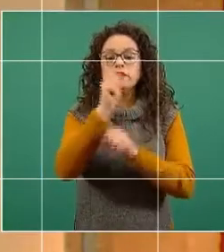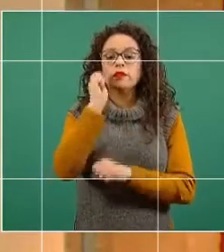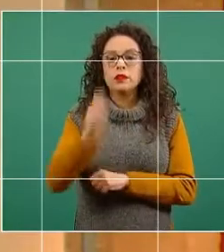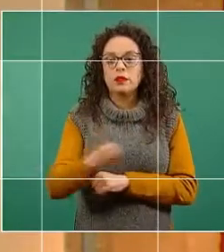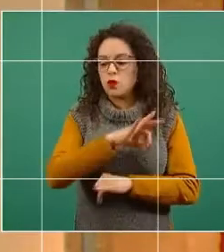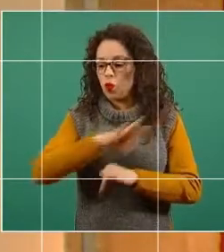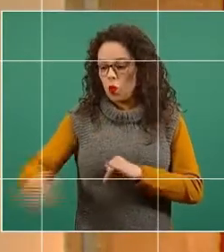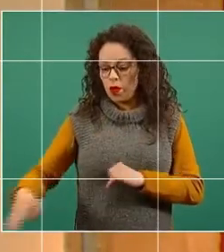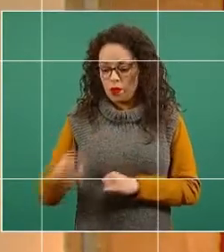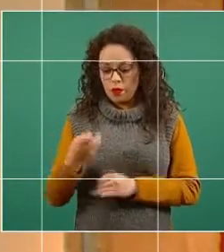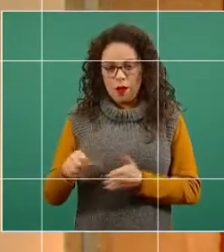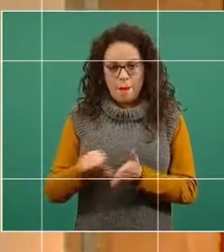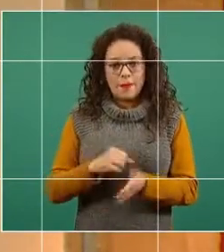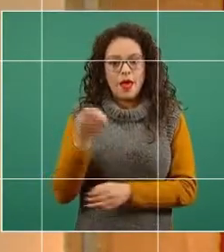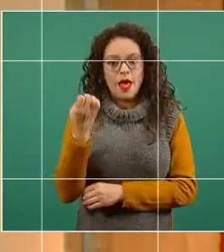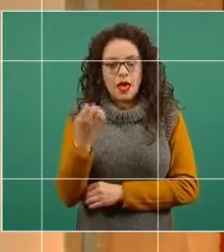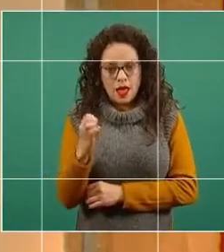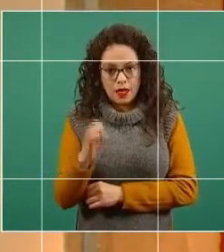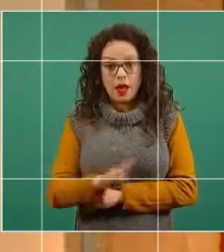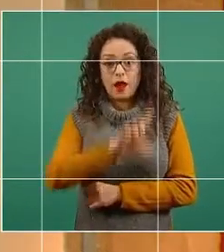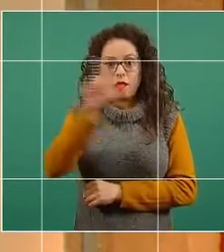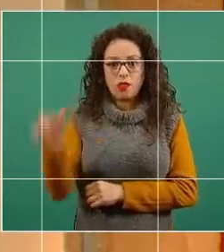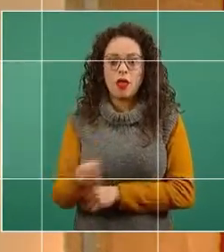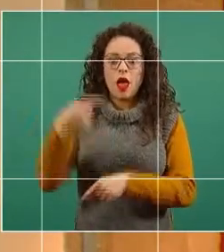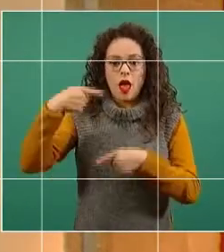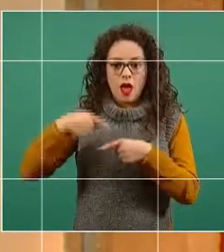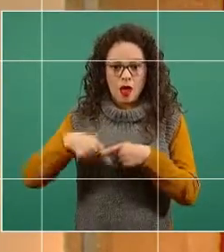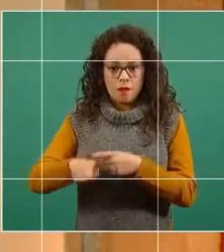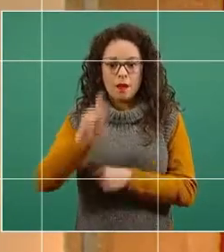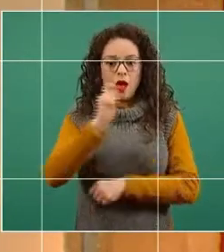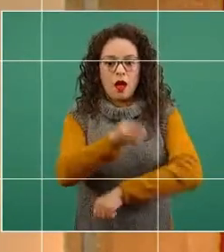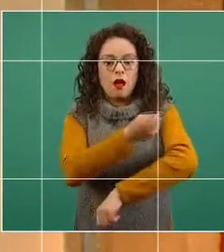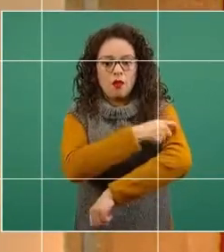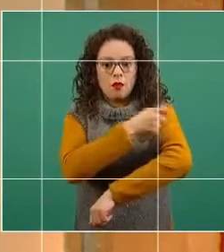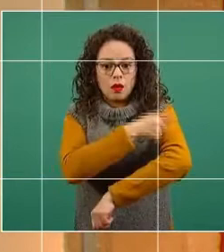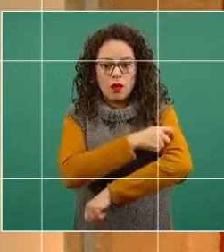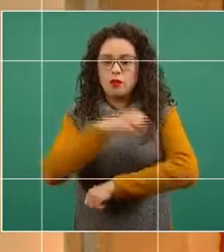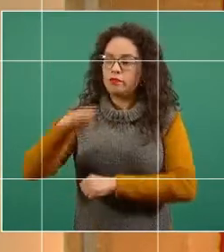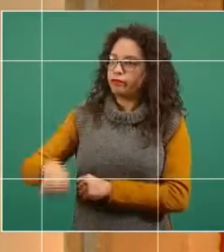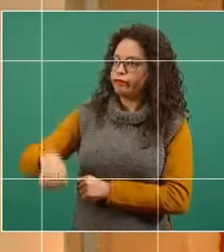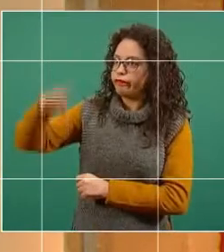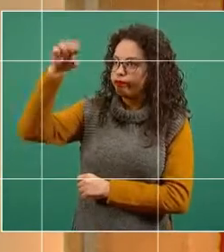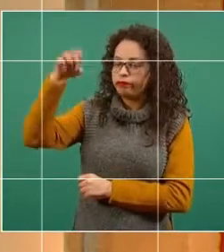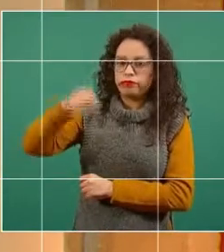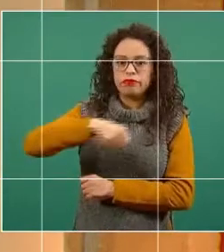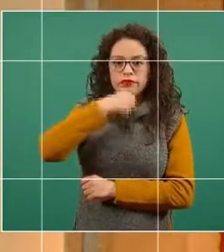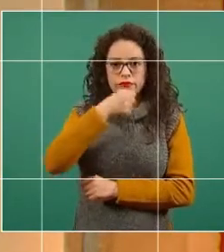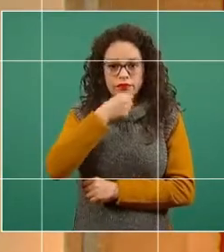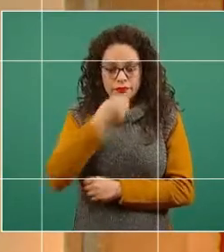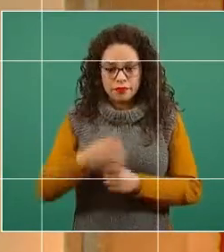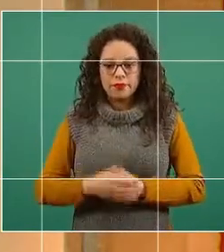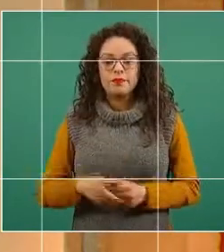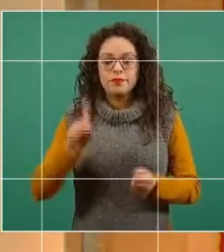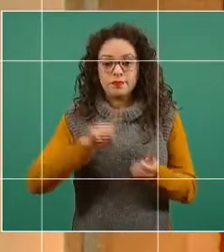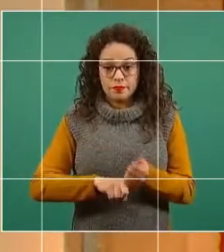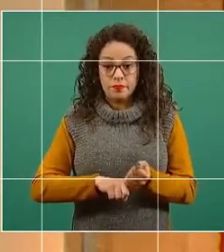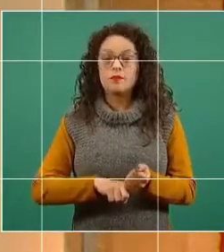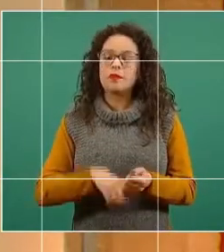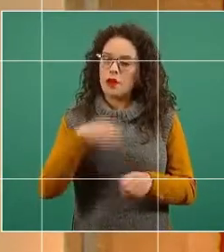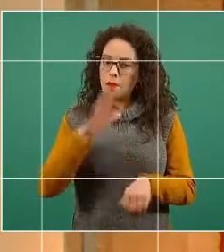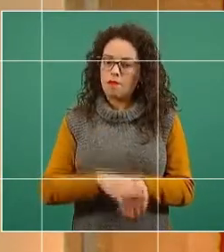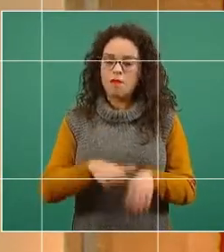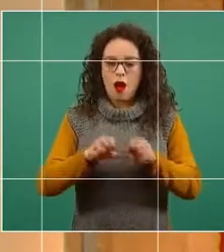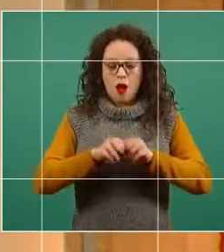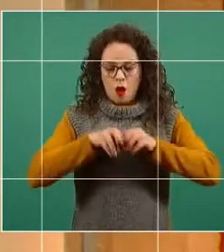enero y que entremos a la vacunación de las personas adultas mayores con un despliegue territorial mucho más